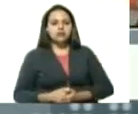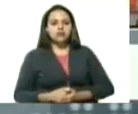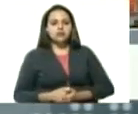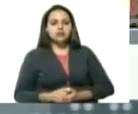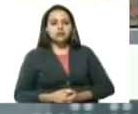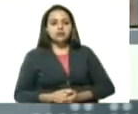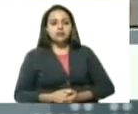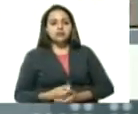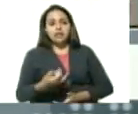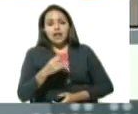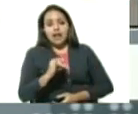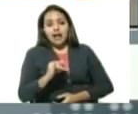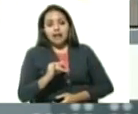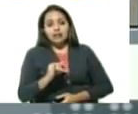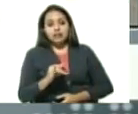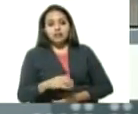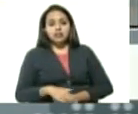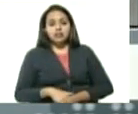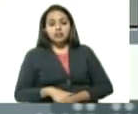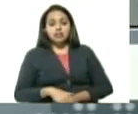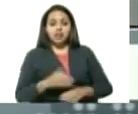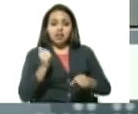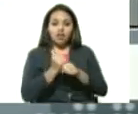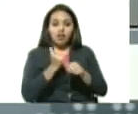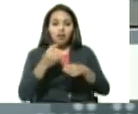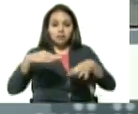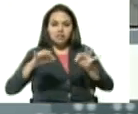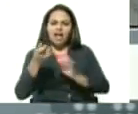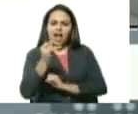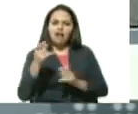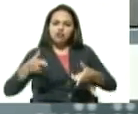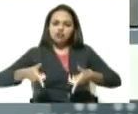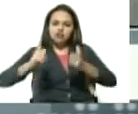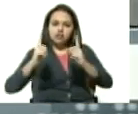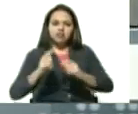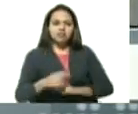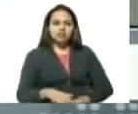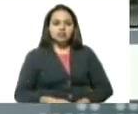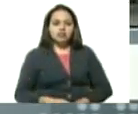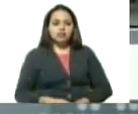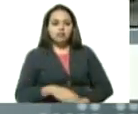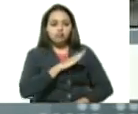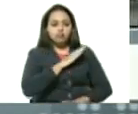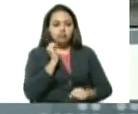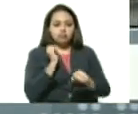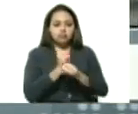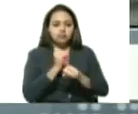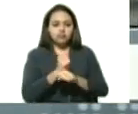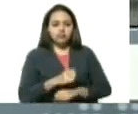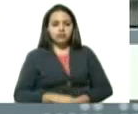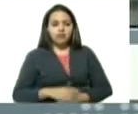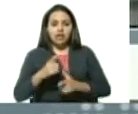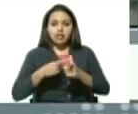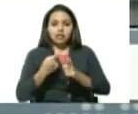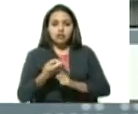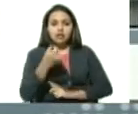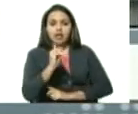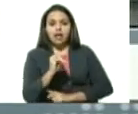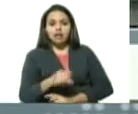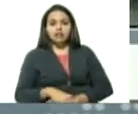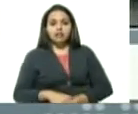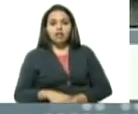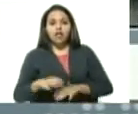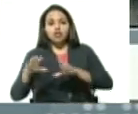que está priorizada en el trabajo, que está autorizada por la prioridad en su trabajo, entonces estaba tomando un